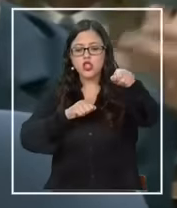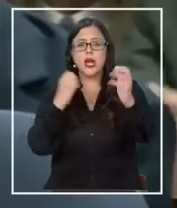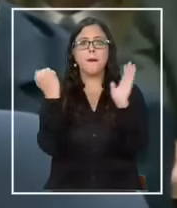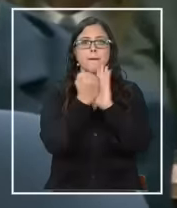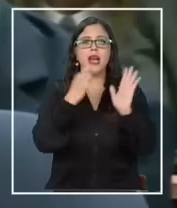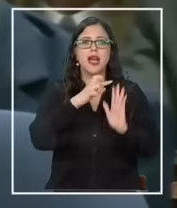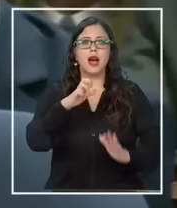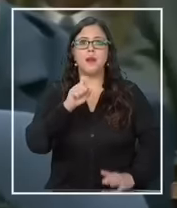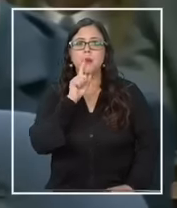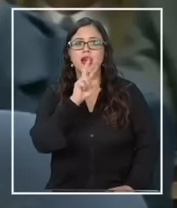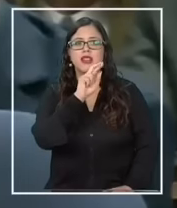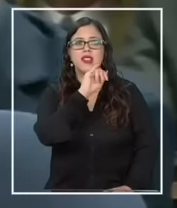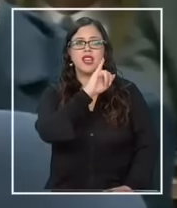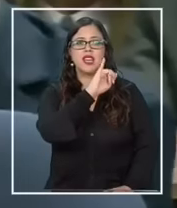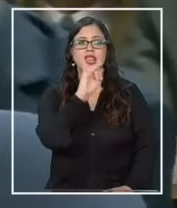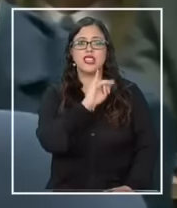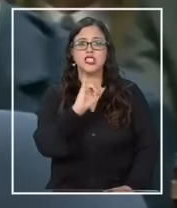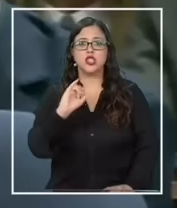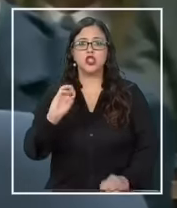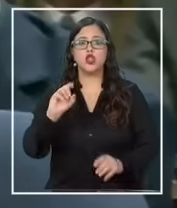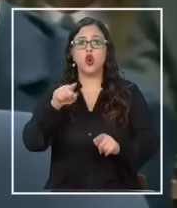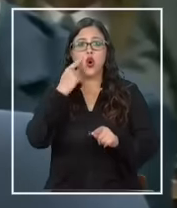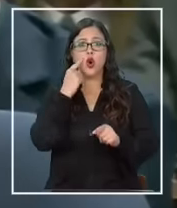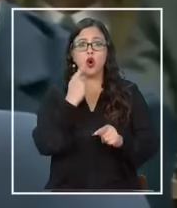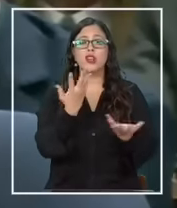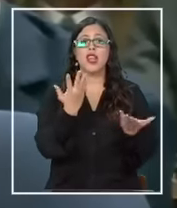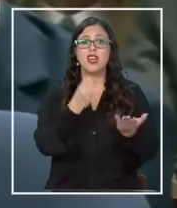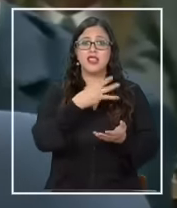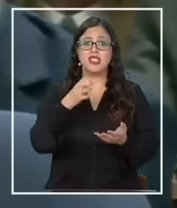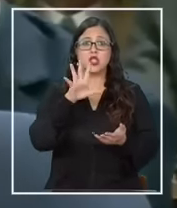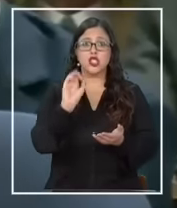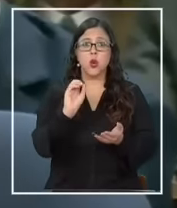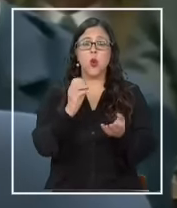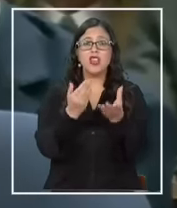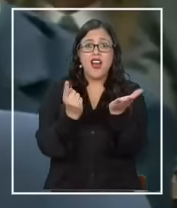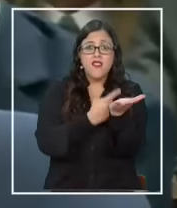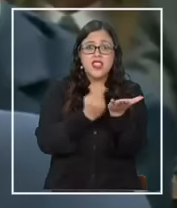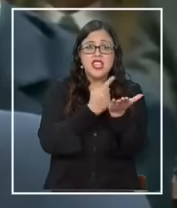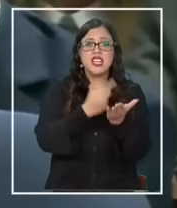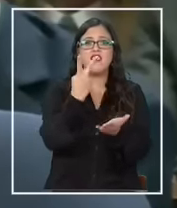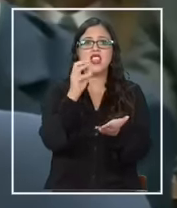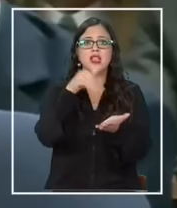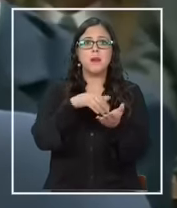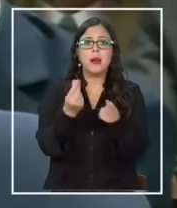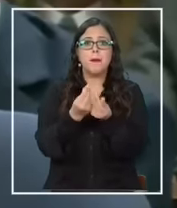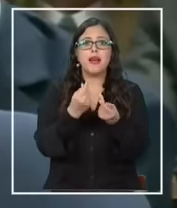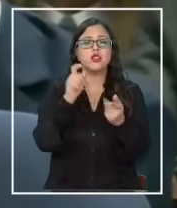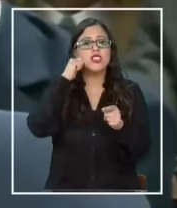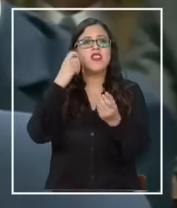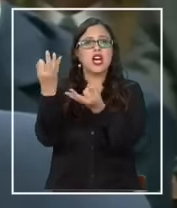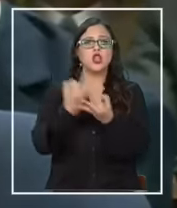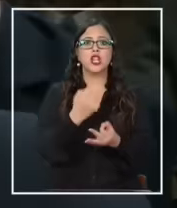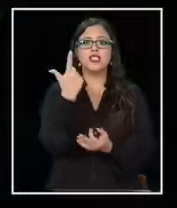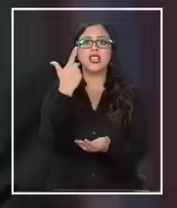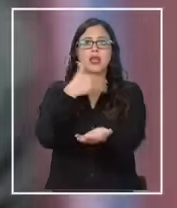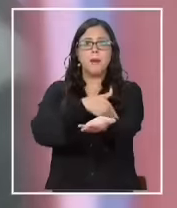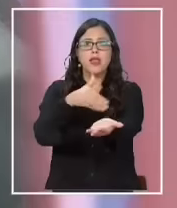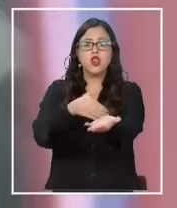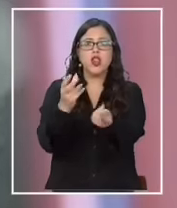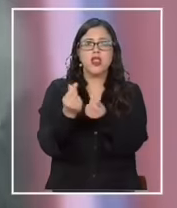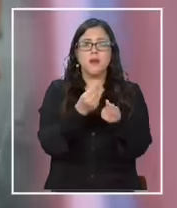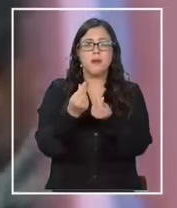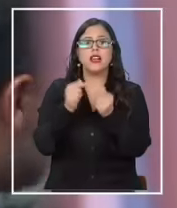350 billetes de un valor de 20.000 pesos cada uno, que totalizan 7 millones de pesos en dinero en efectivo.